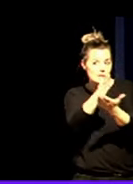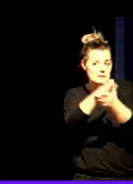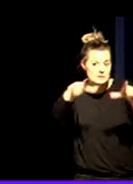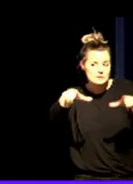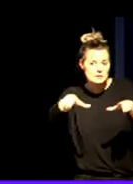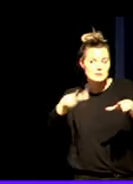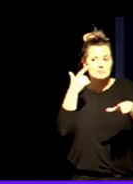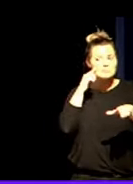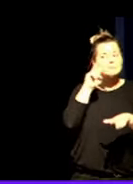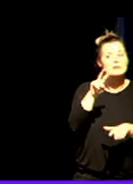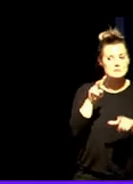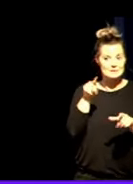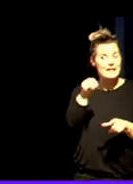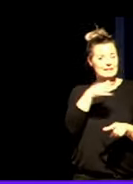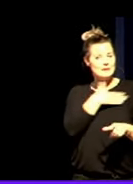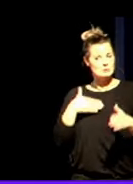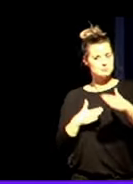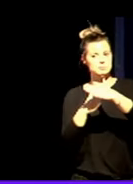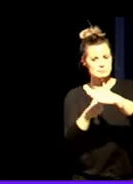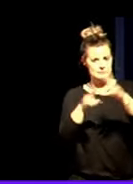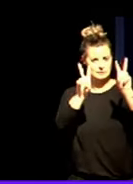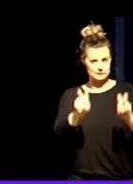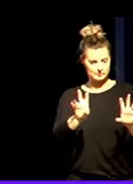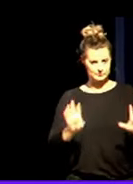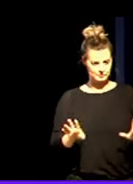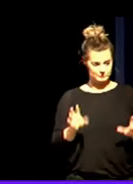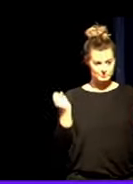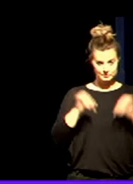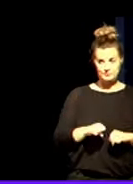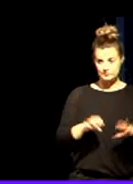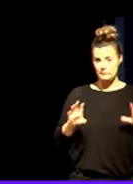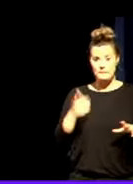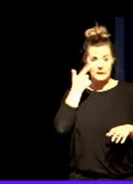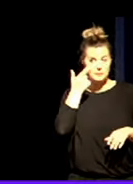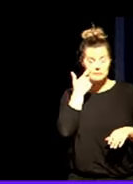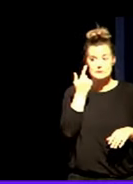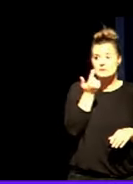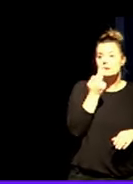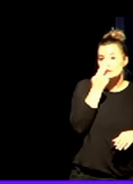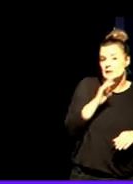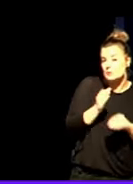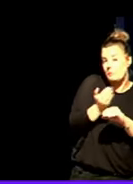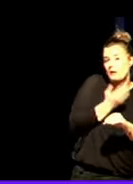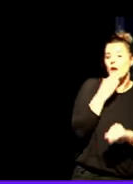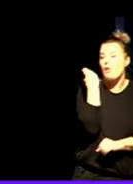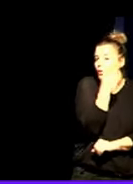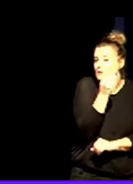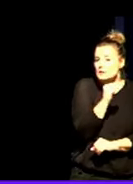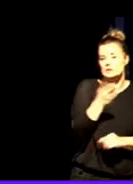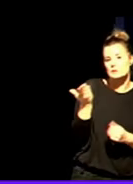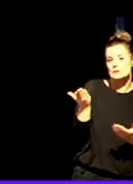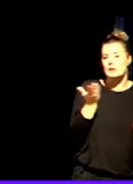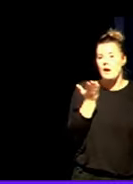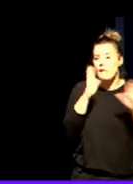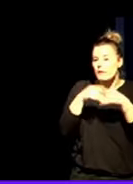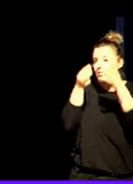Y ahí me quiero yo detener, ¿de acuerdo? Veis, en niños preadolescentes, en niñas y niños preadolescentes, bueno, pues los datos,